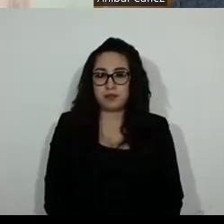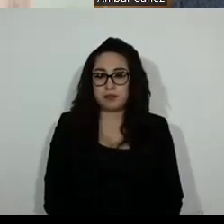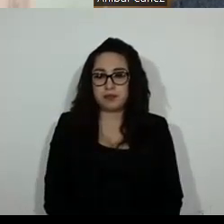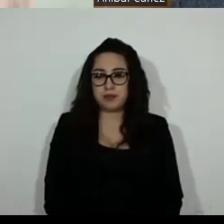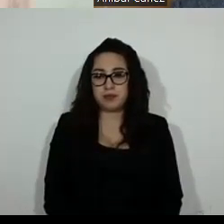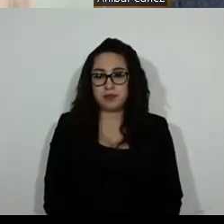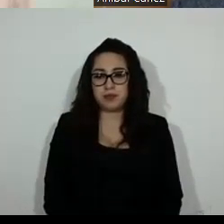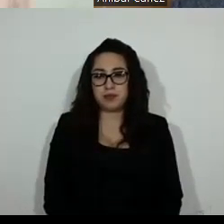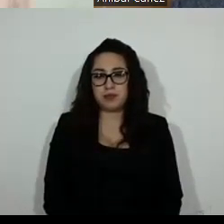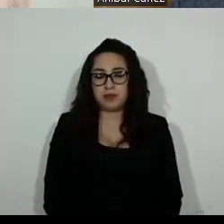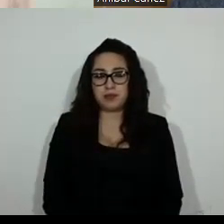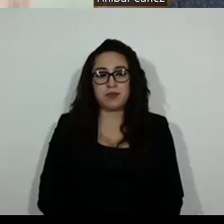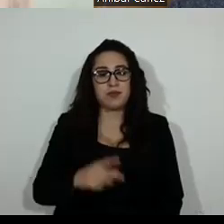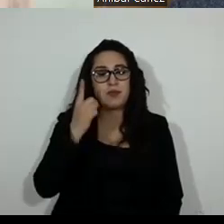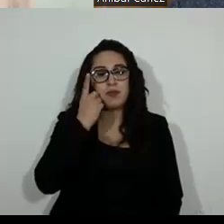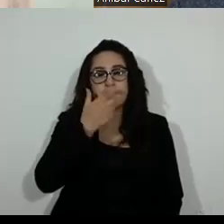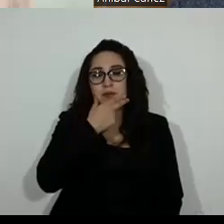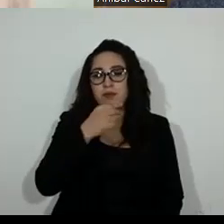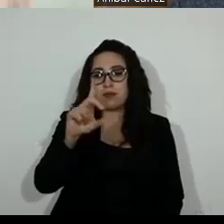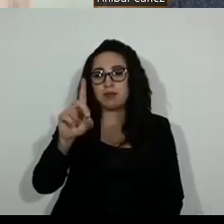Diputado Federico Dorin.